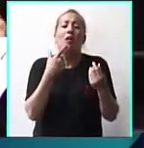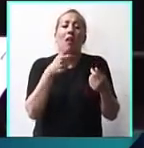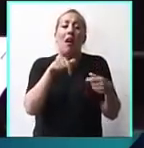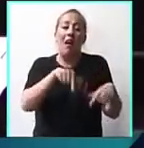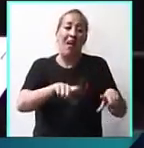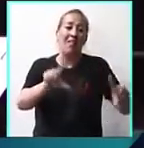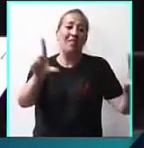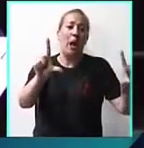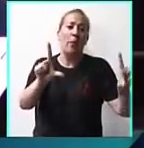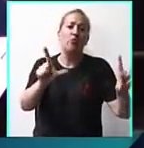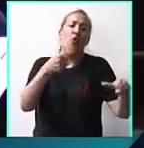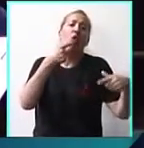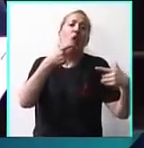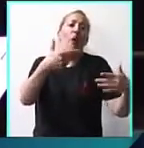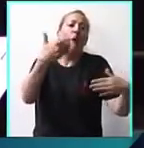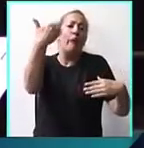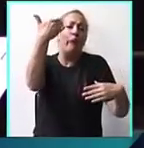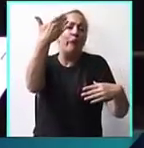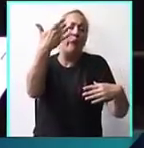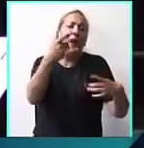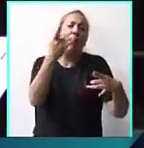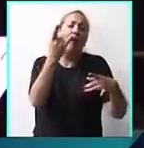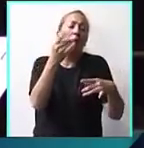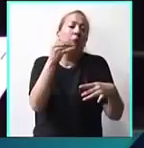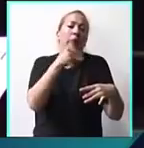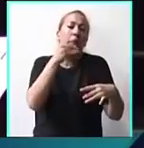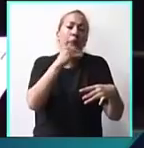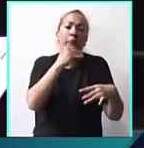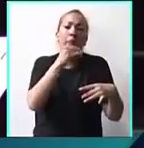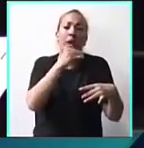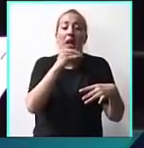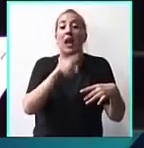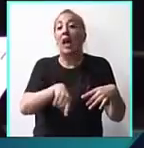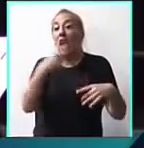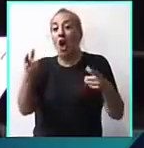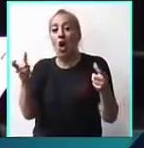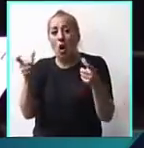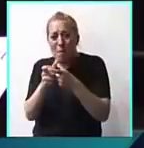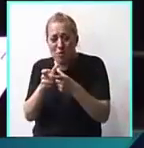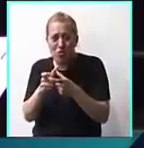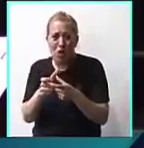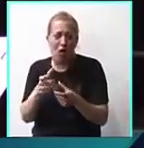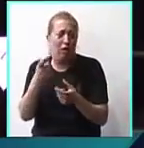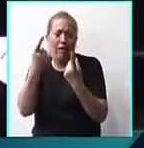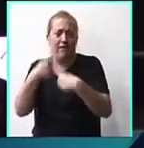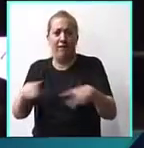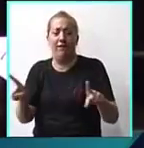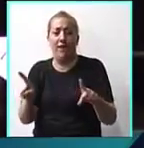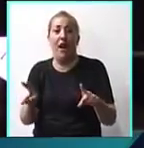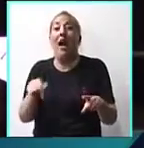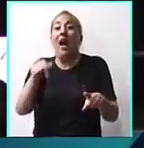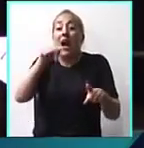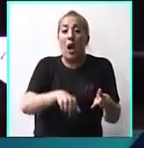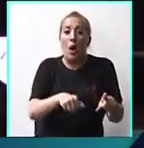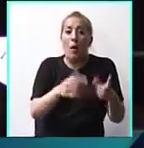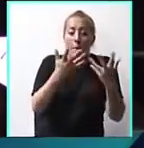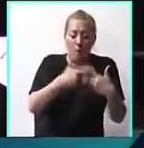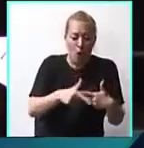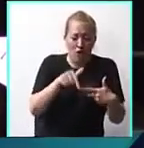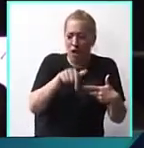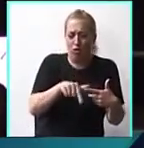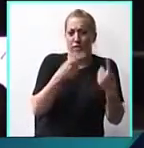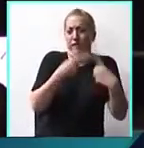en la tele y lo que venden por televisión es un discurso, otro en las comisiones y otro es el proyecto que se trata acá. Entonces es